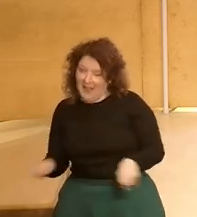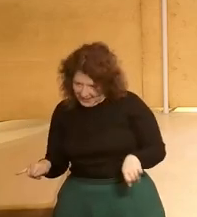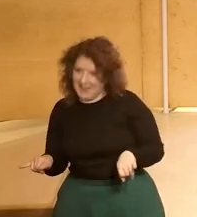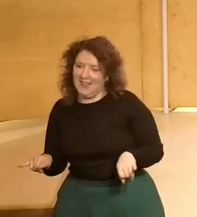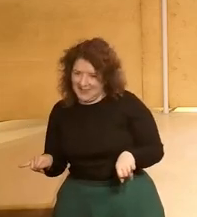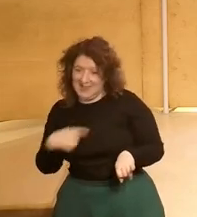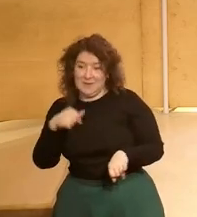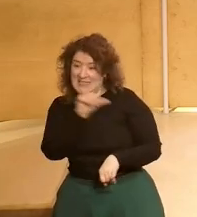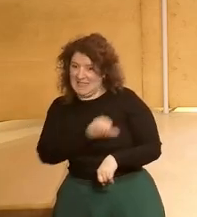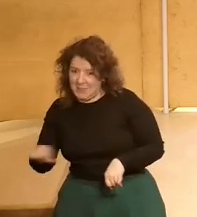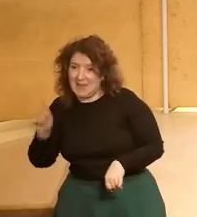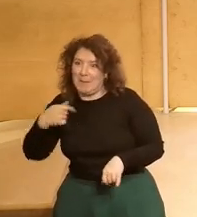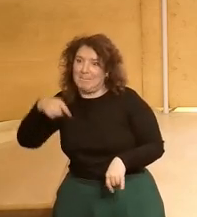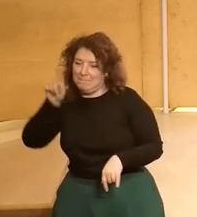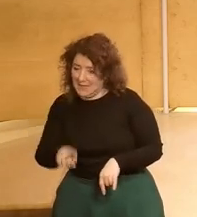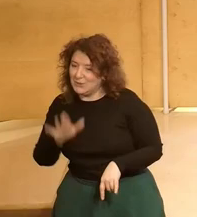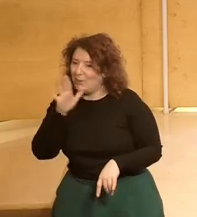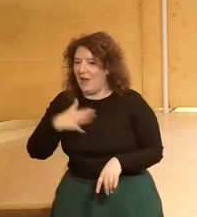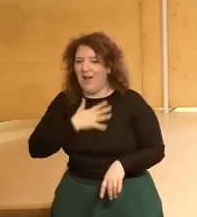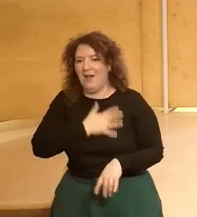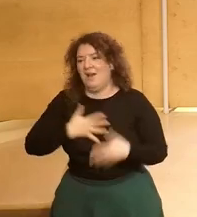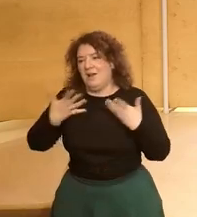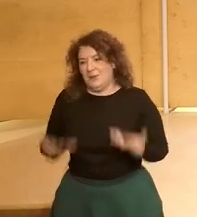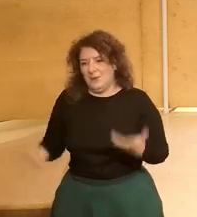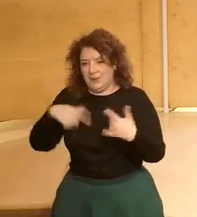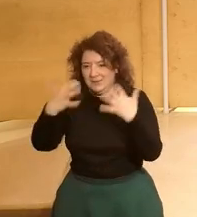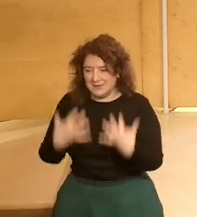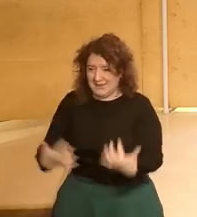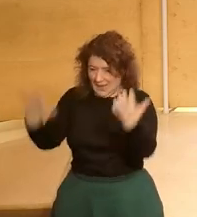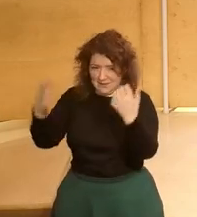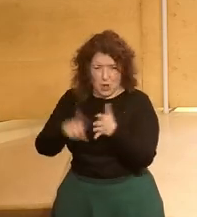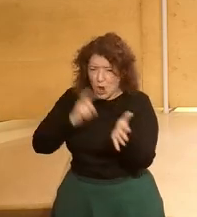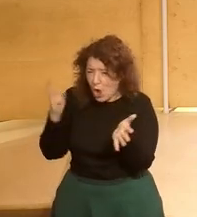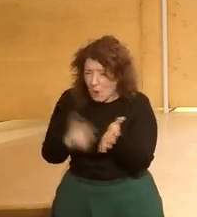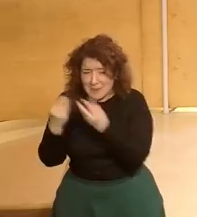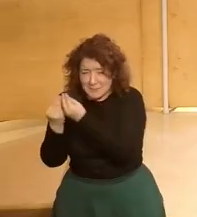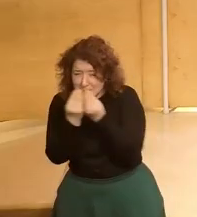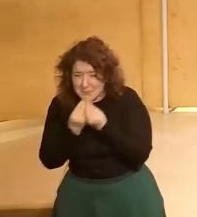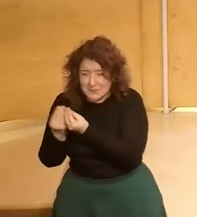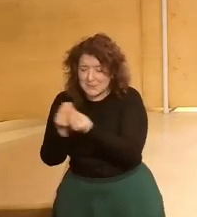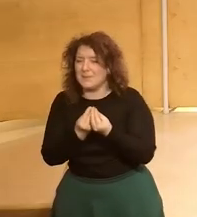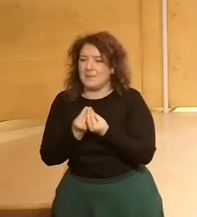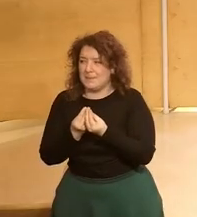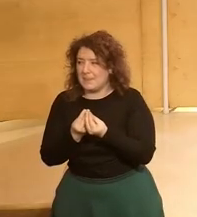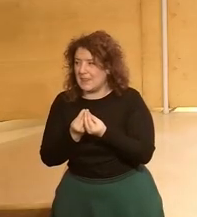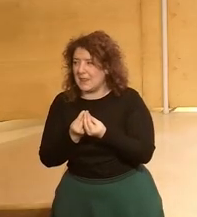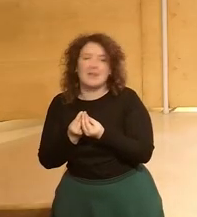probablemente de mi mes porque es un gusto ver una sala llena como muy bien decíais hace un momento